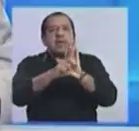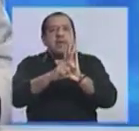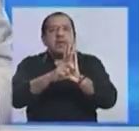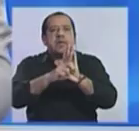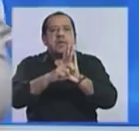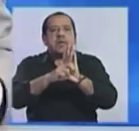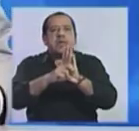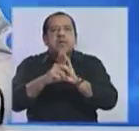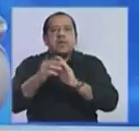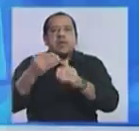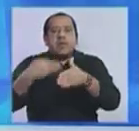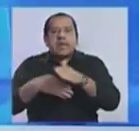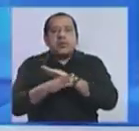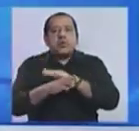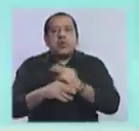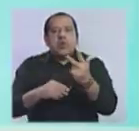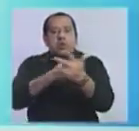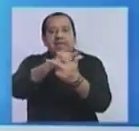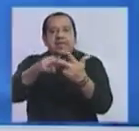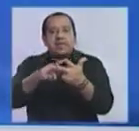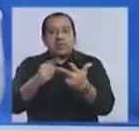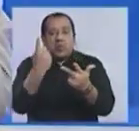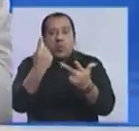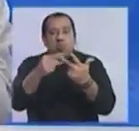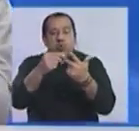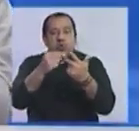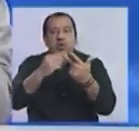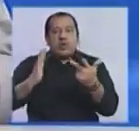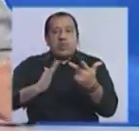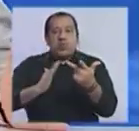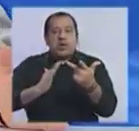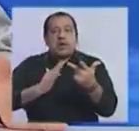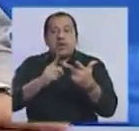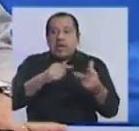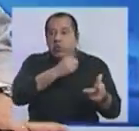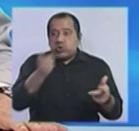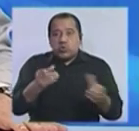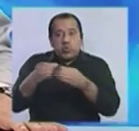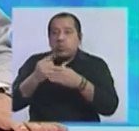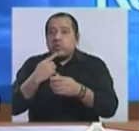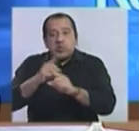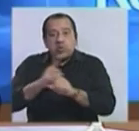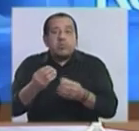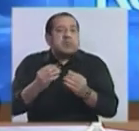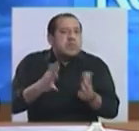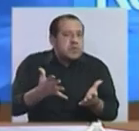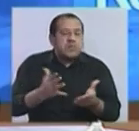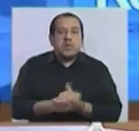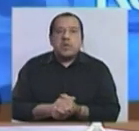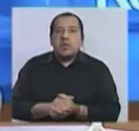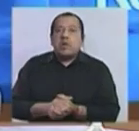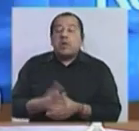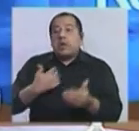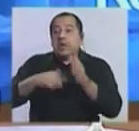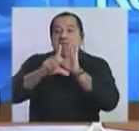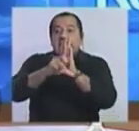uno de cada tres legisladores que ingresó del Frente Amplio al Parlamento es una mujer. En el resto de los partidos no se dio. Bueno, lo que pasa es que, en realidad, la